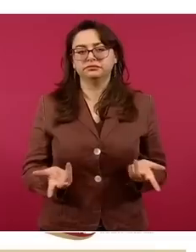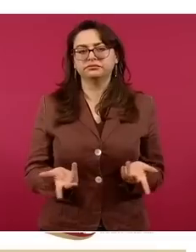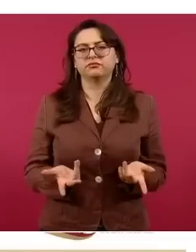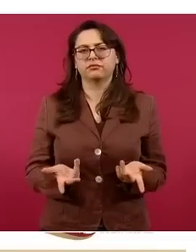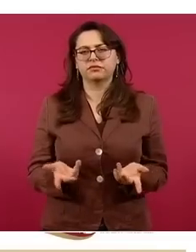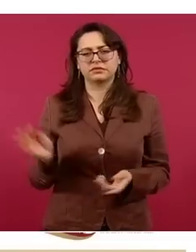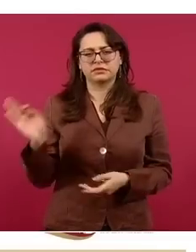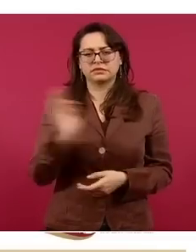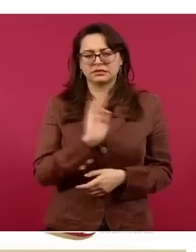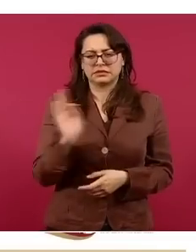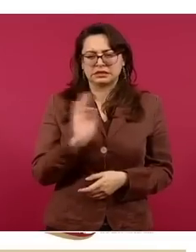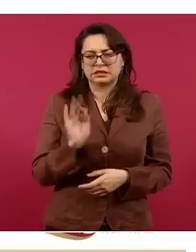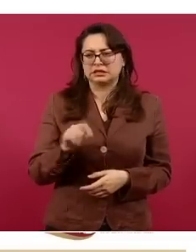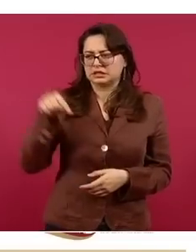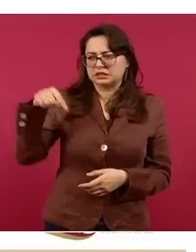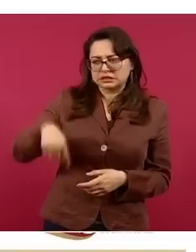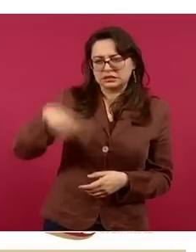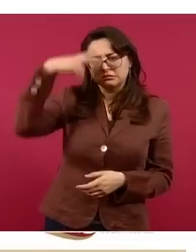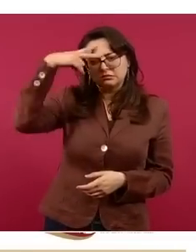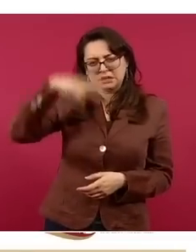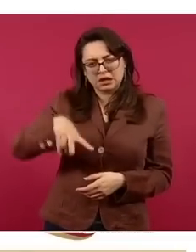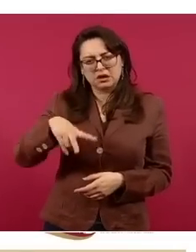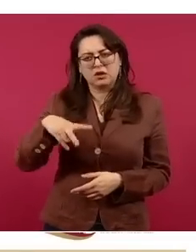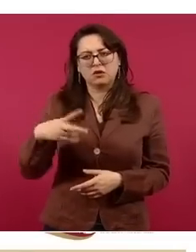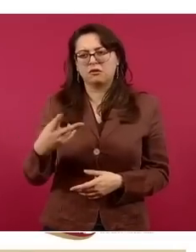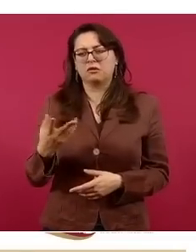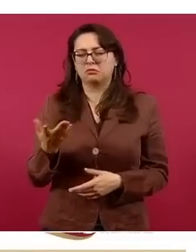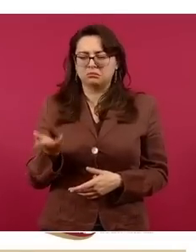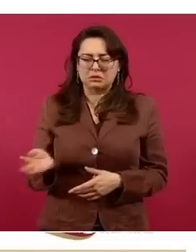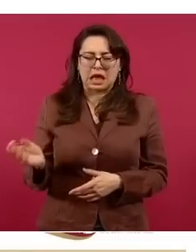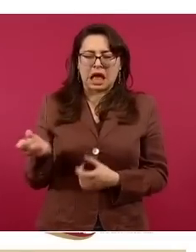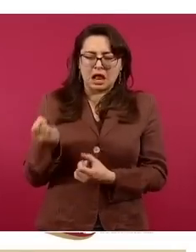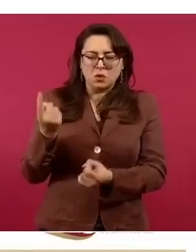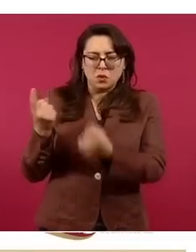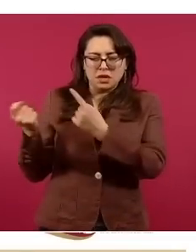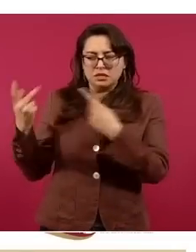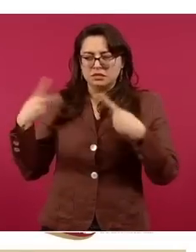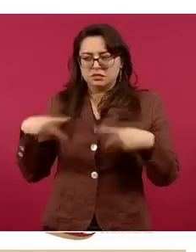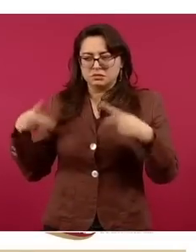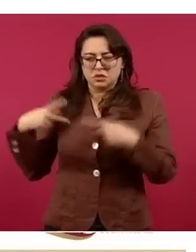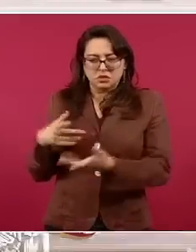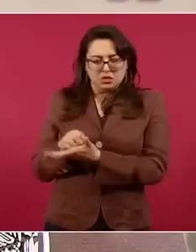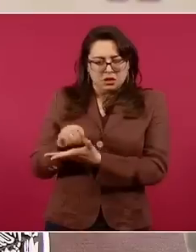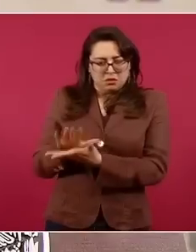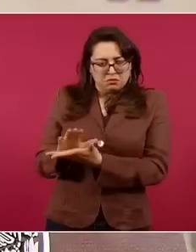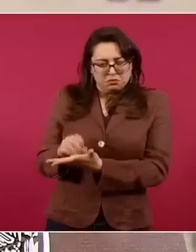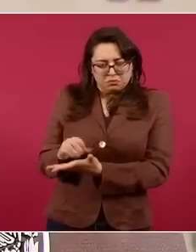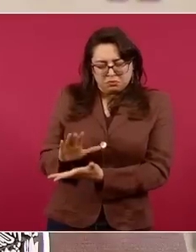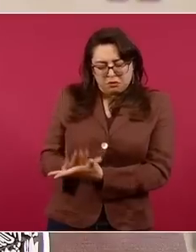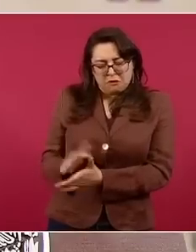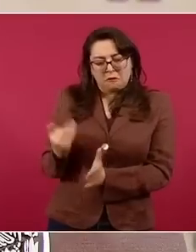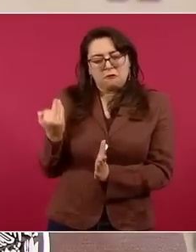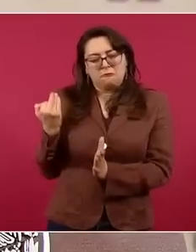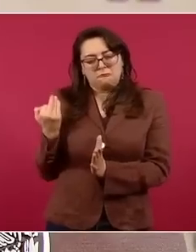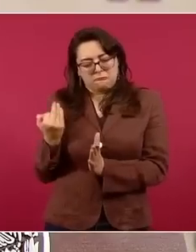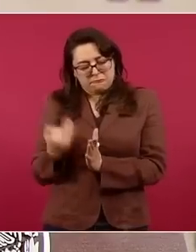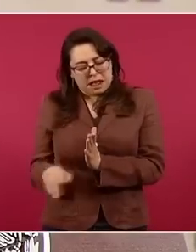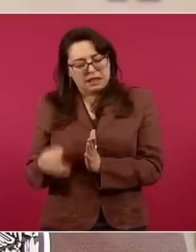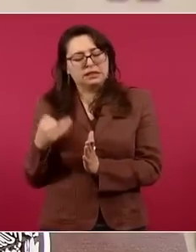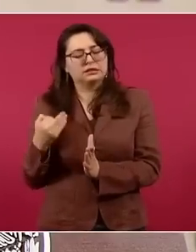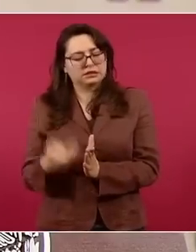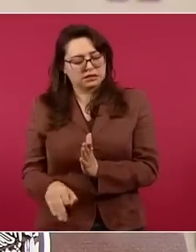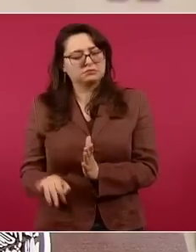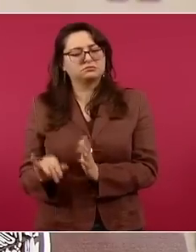subregistro en las cifras mexicanas, y estamos trabajando por hacerlas más exactas, pero aun cuando fuera,